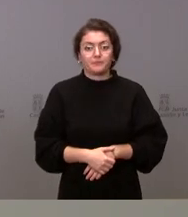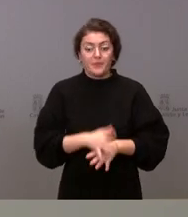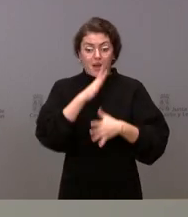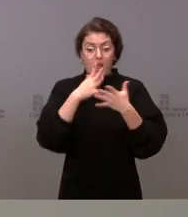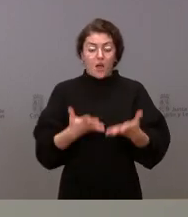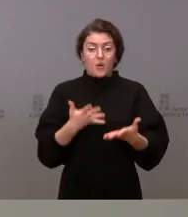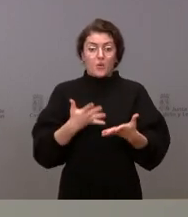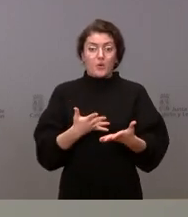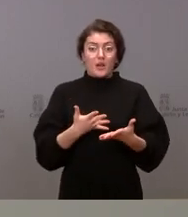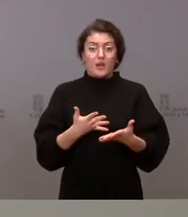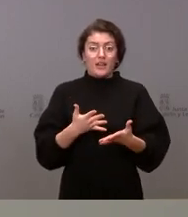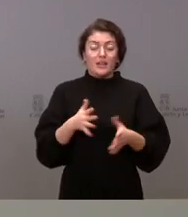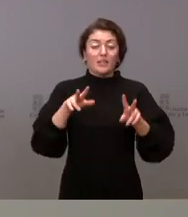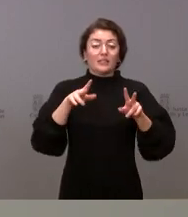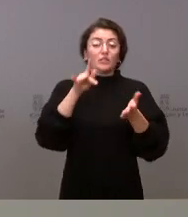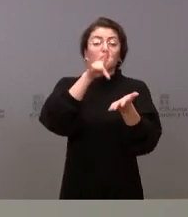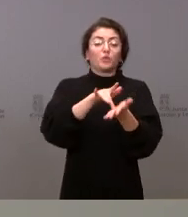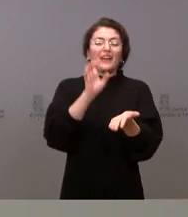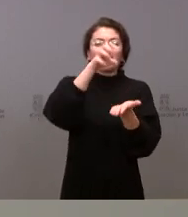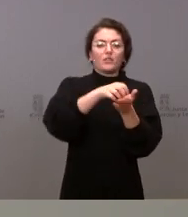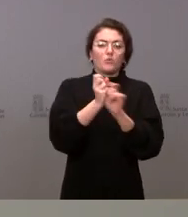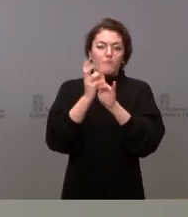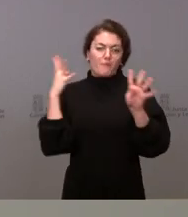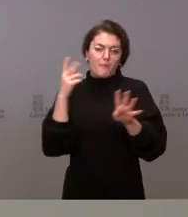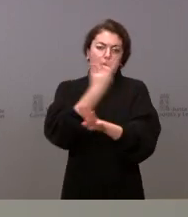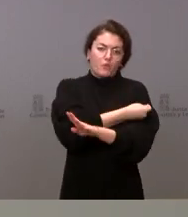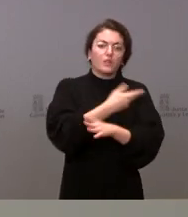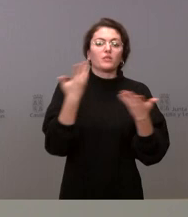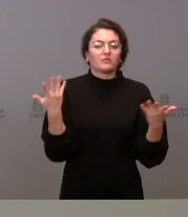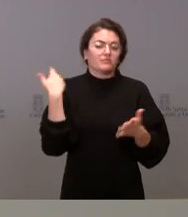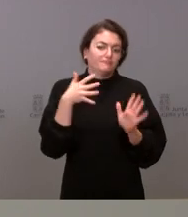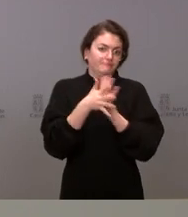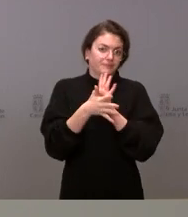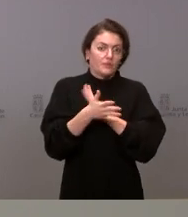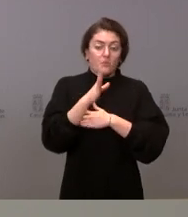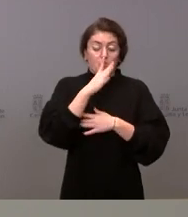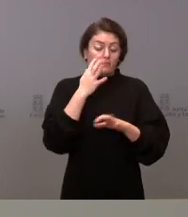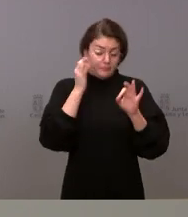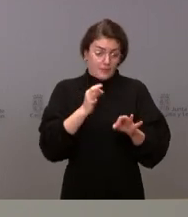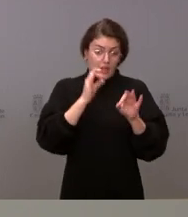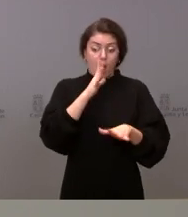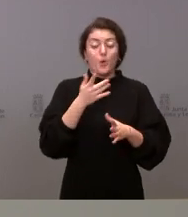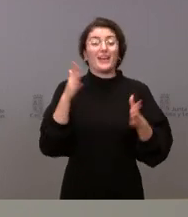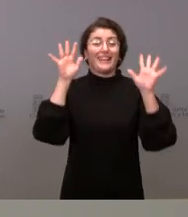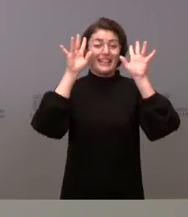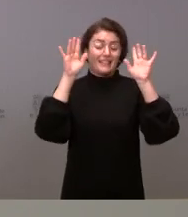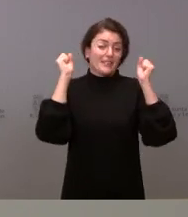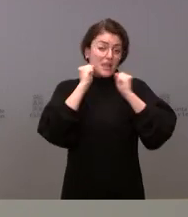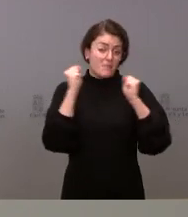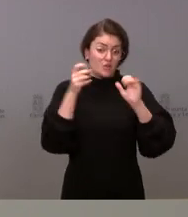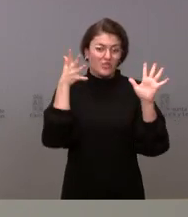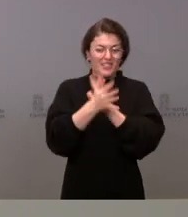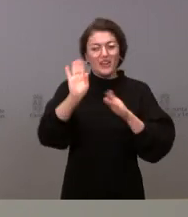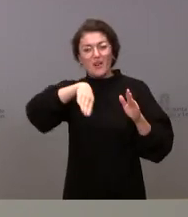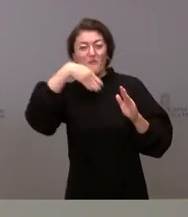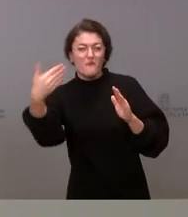es estos lugares de vacunación que seguirán comentando porque también hay que garantizar, estamos en invierno, ya no se puede esperar fuera, sobre todo